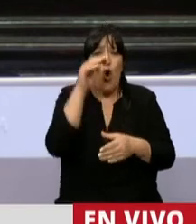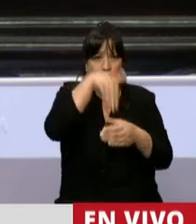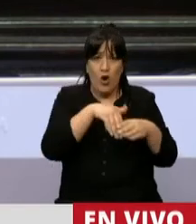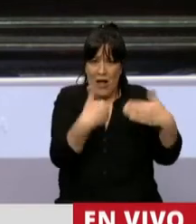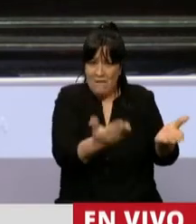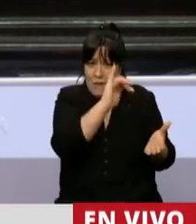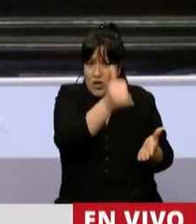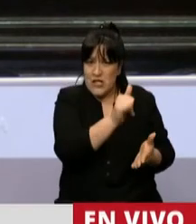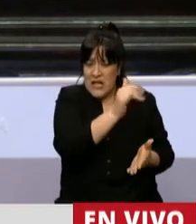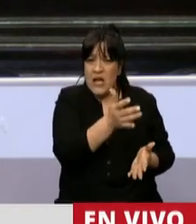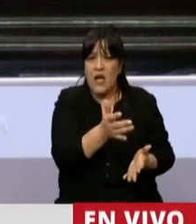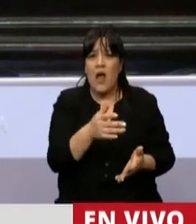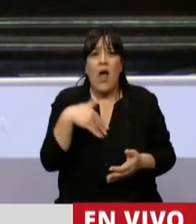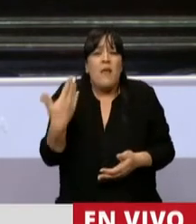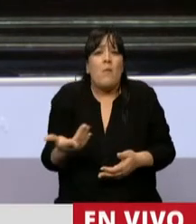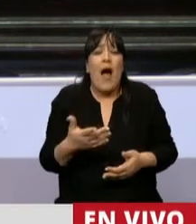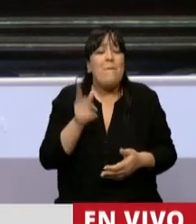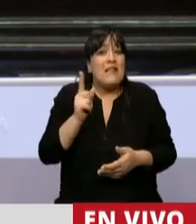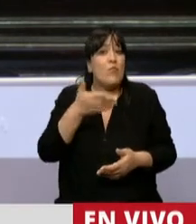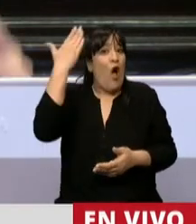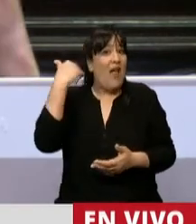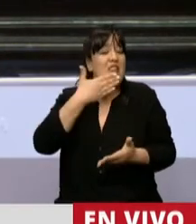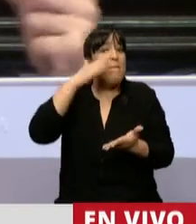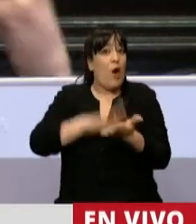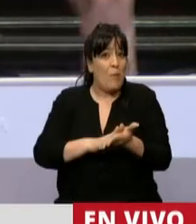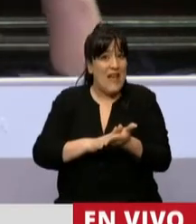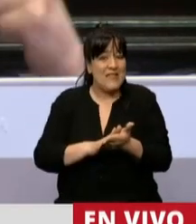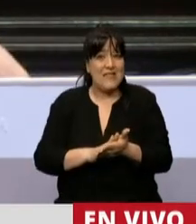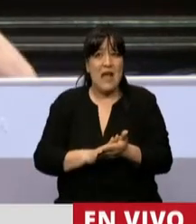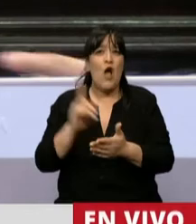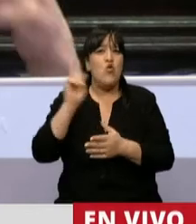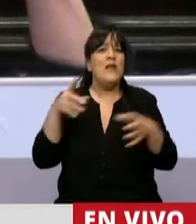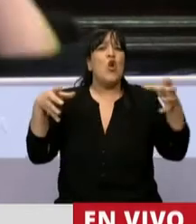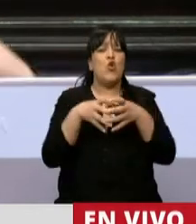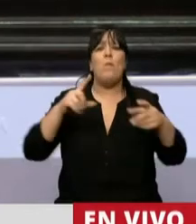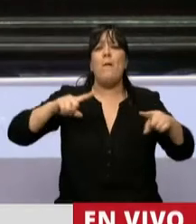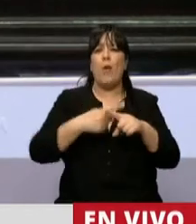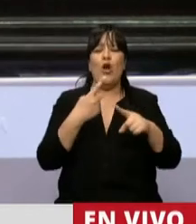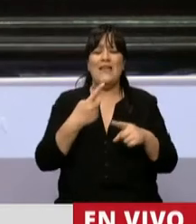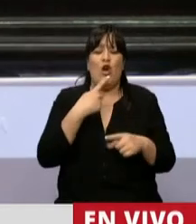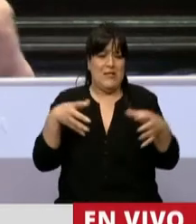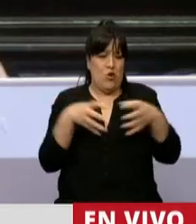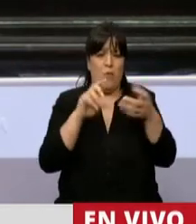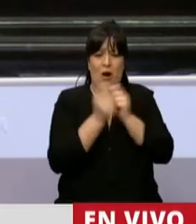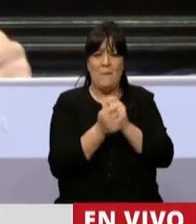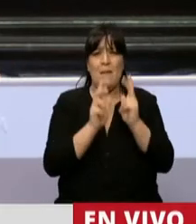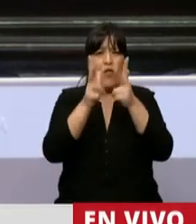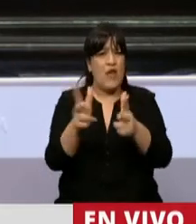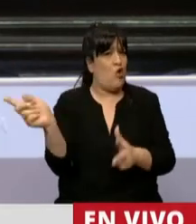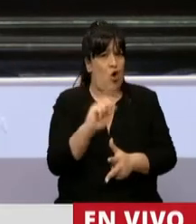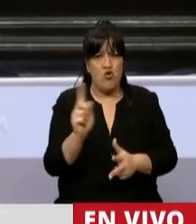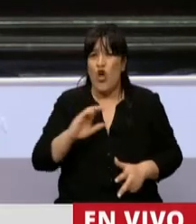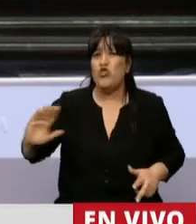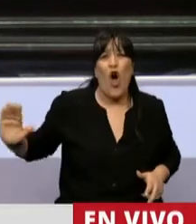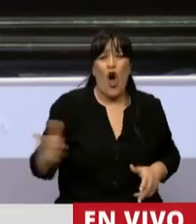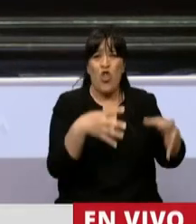votaron, en lugar de cumplir esa promesa que no le hizo un partido político, no se lo hizo cambiemos, se lo hizo toda la